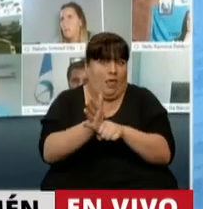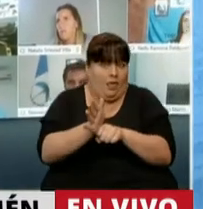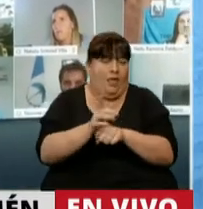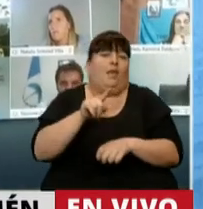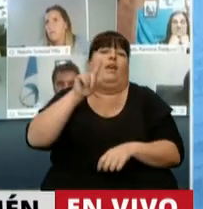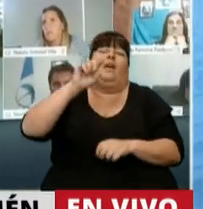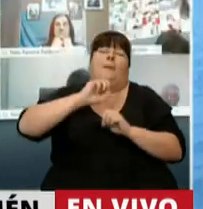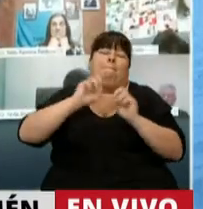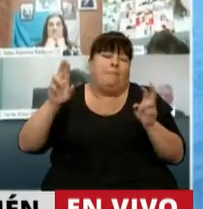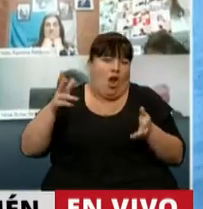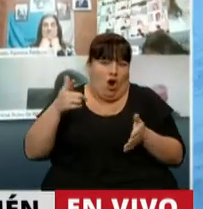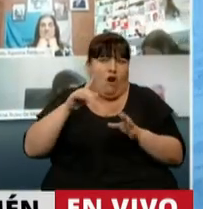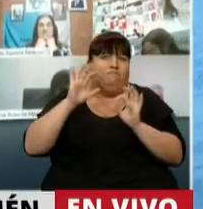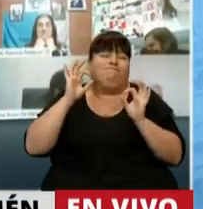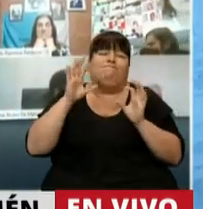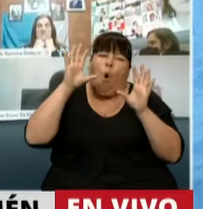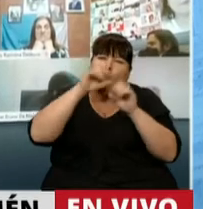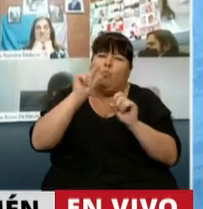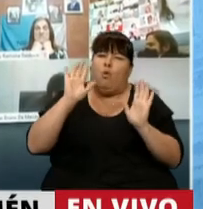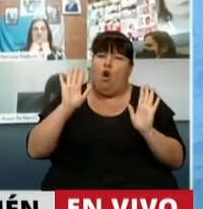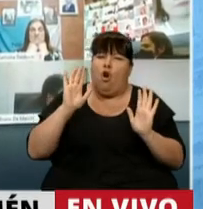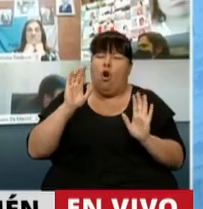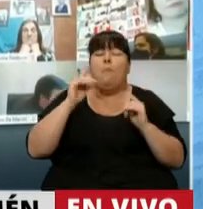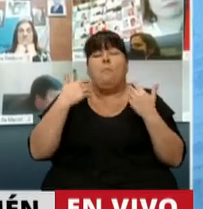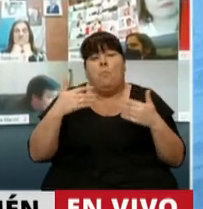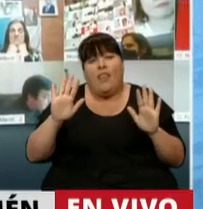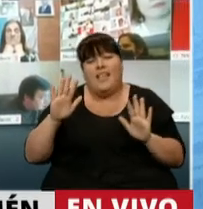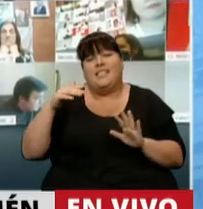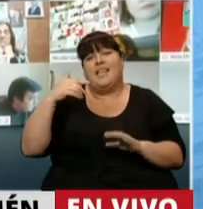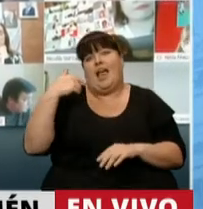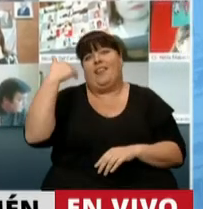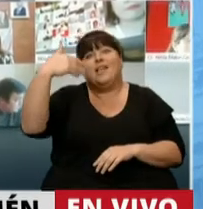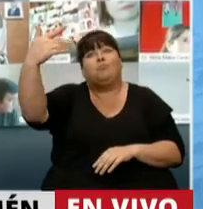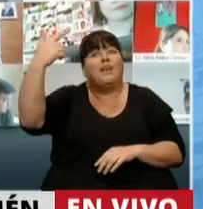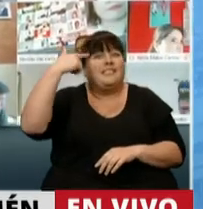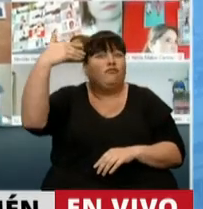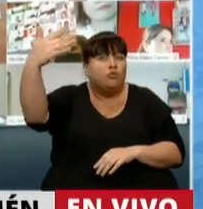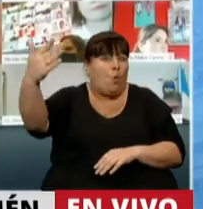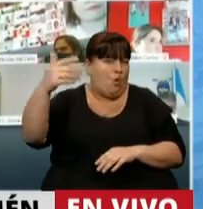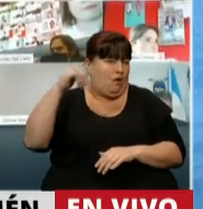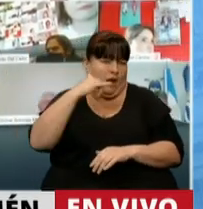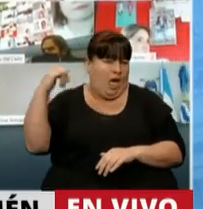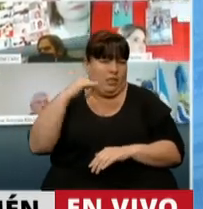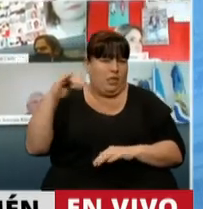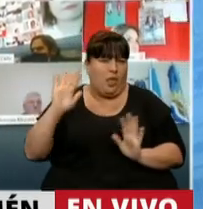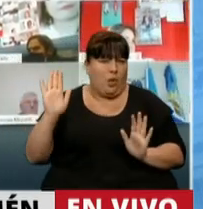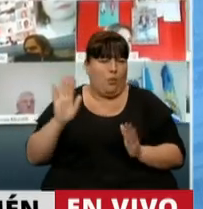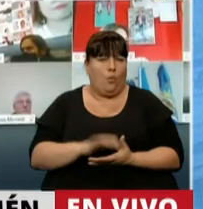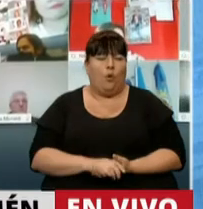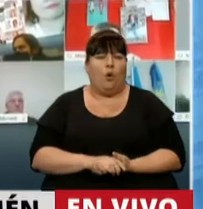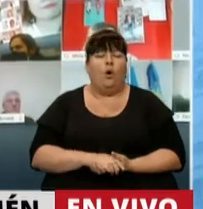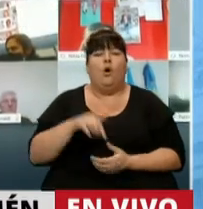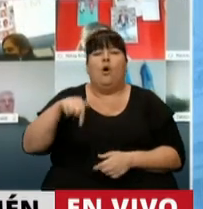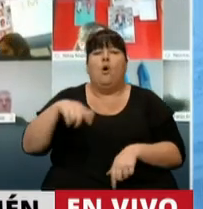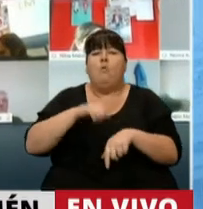consecuencias aún no del todo claras y que probablemente superen las proyecciones más pesimistas. Estamos